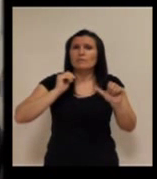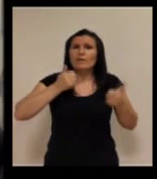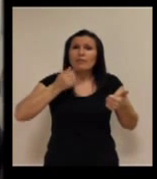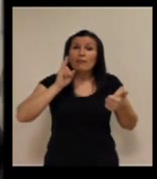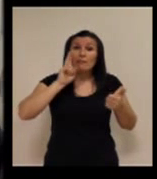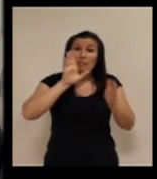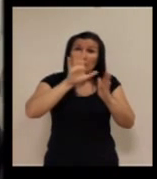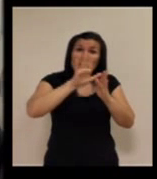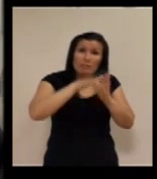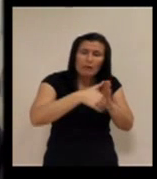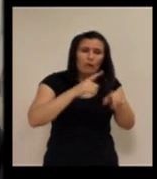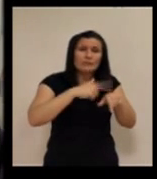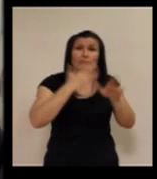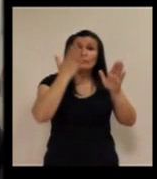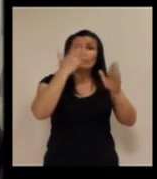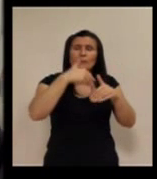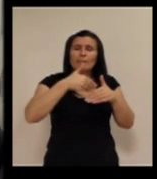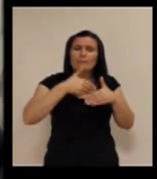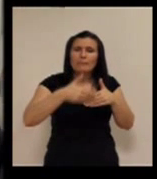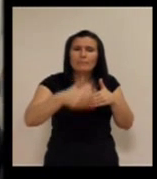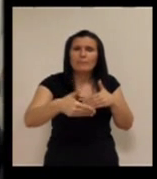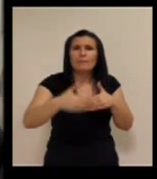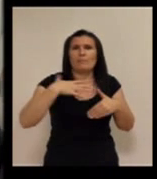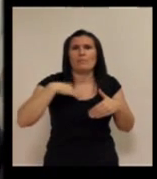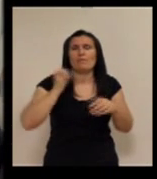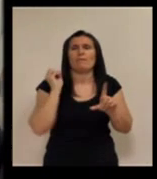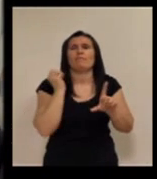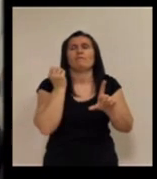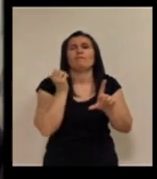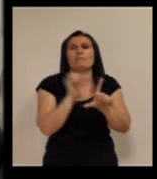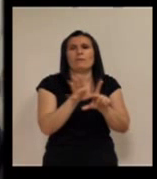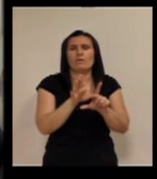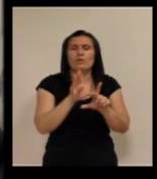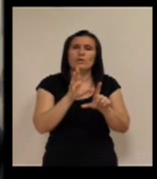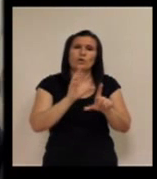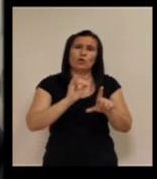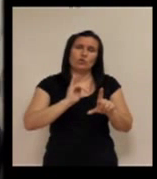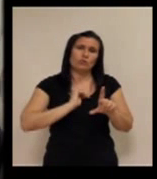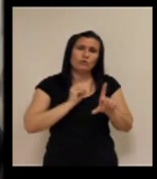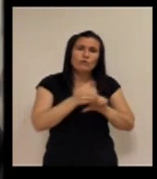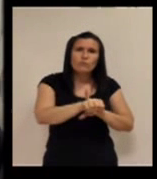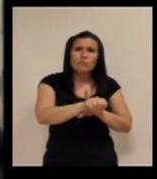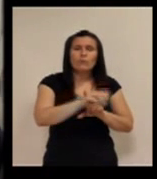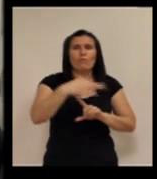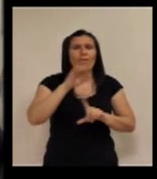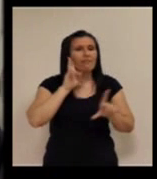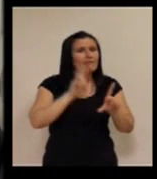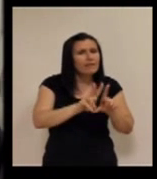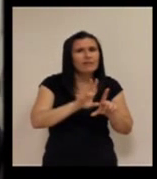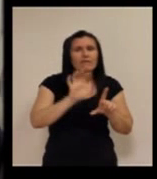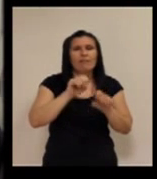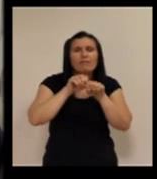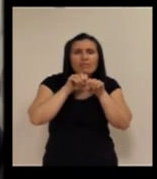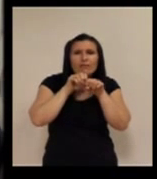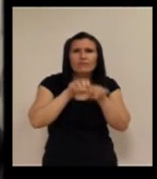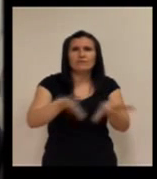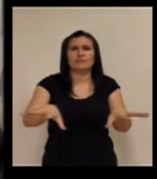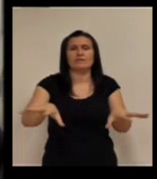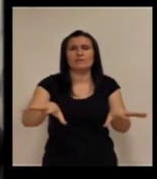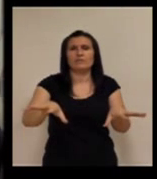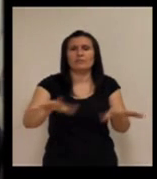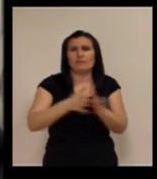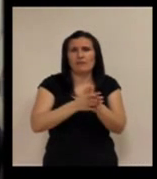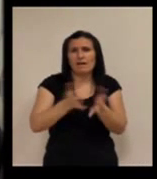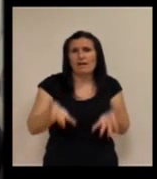hayáis empezado a verlo un poco tarde o no habéis tenido tiempo a que más adelante lo vamos a colgar en YouTube y que lo veáis y que lo